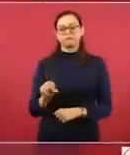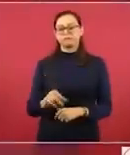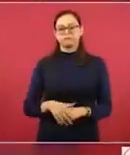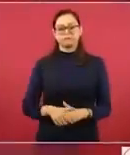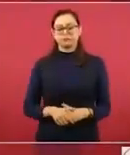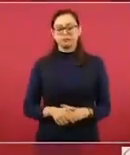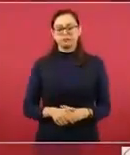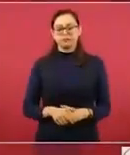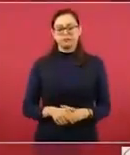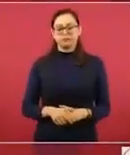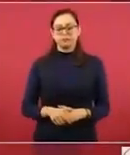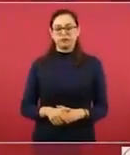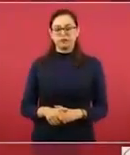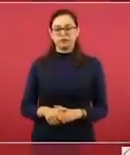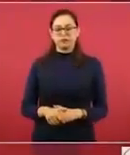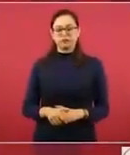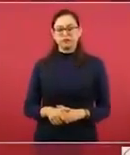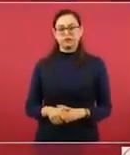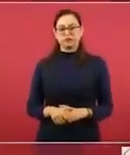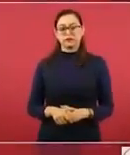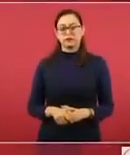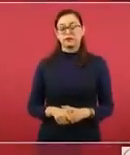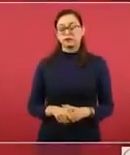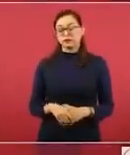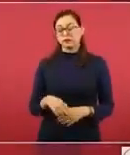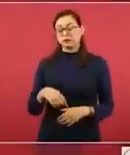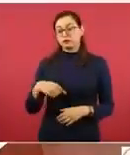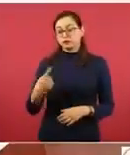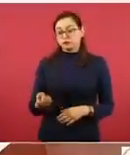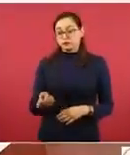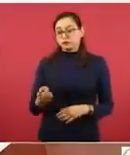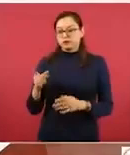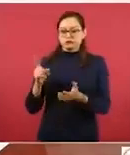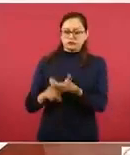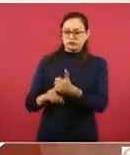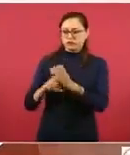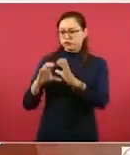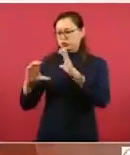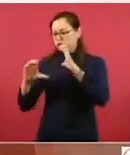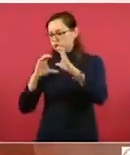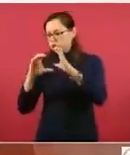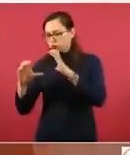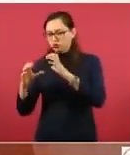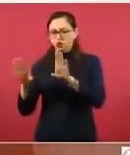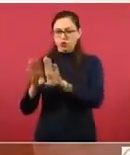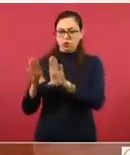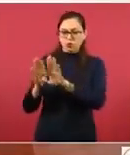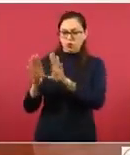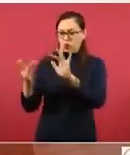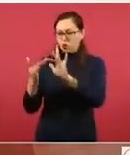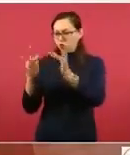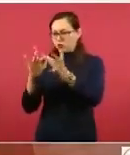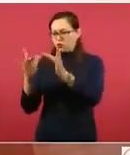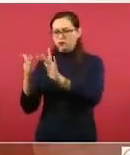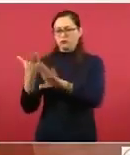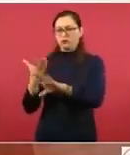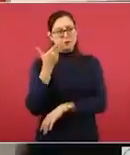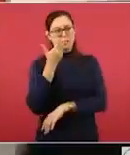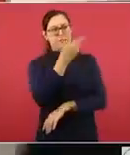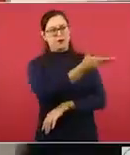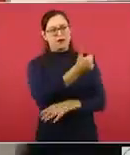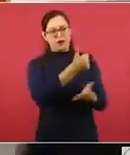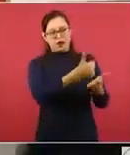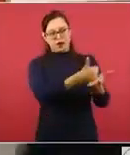se había hecho una solicitud a través de la Secretaría de Relaciones Exteriores hace algún tiempo